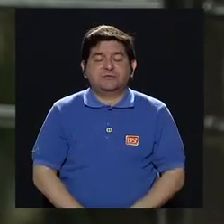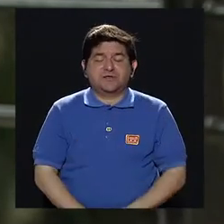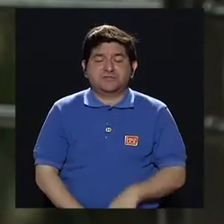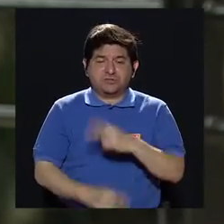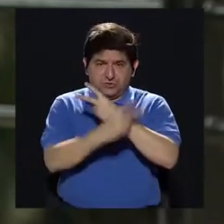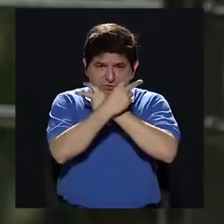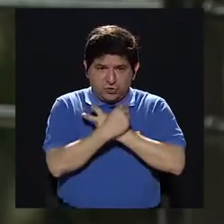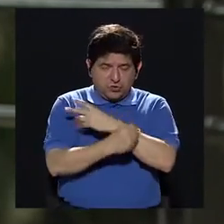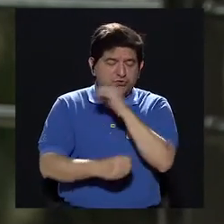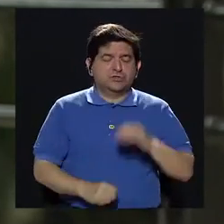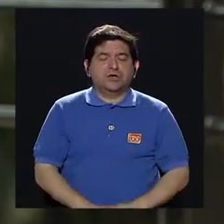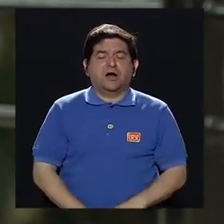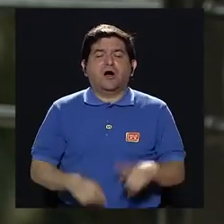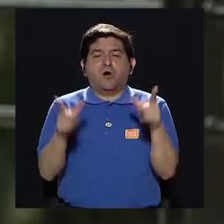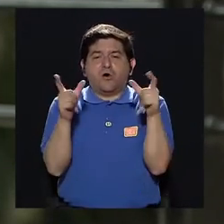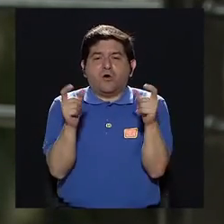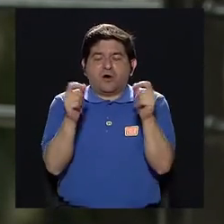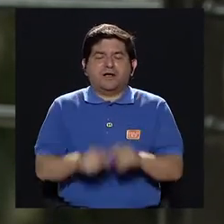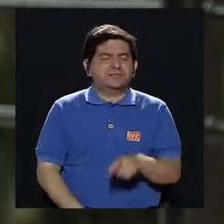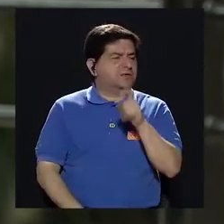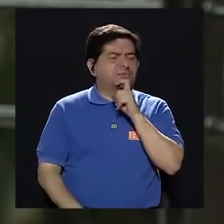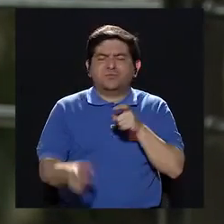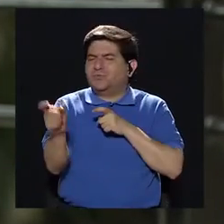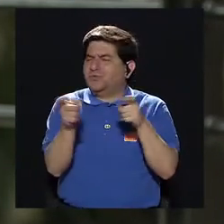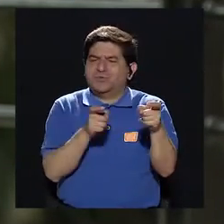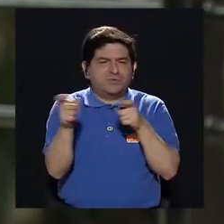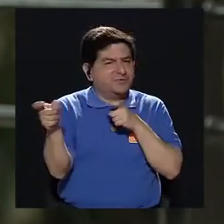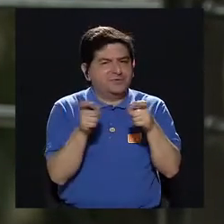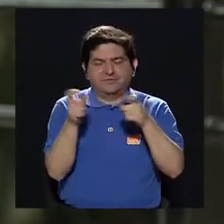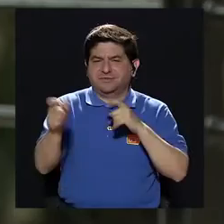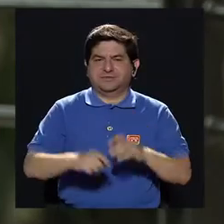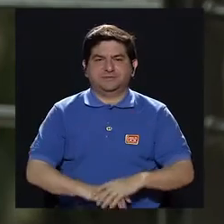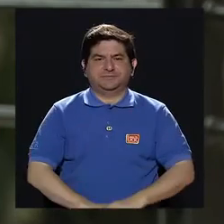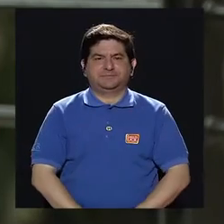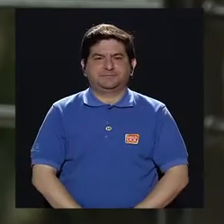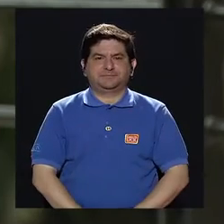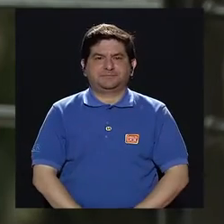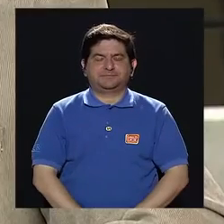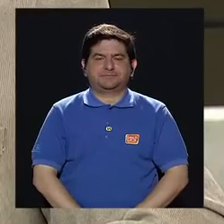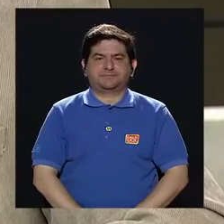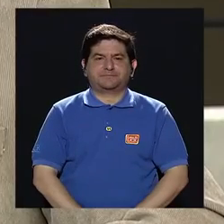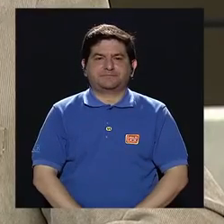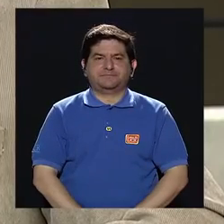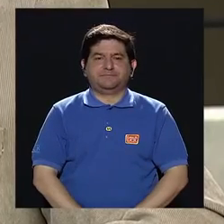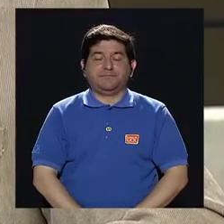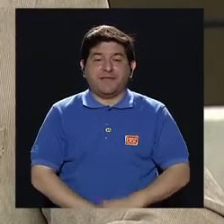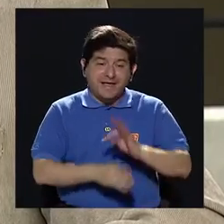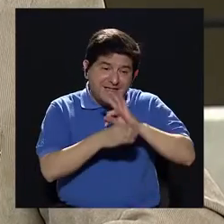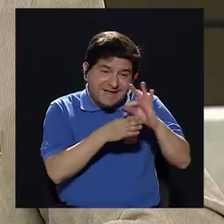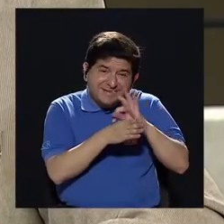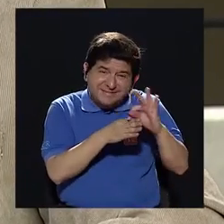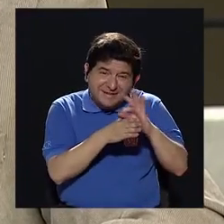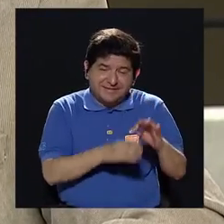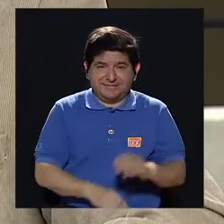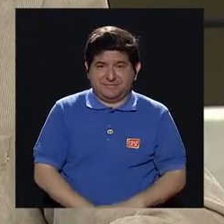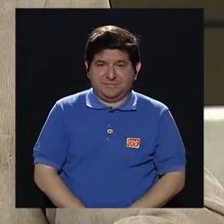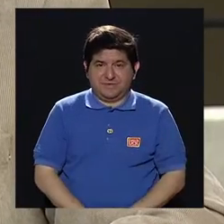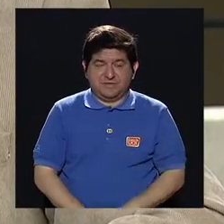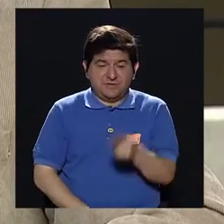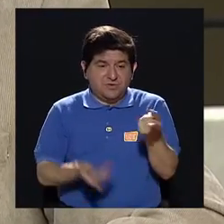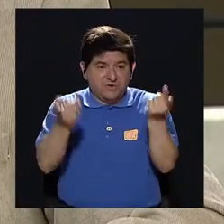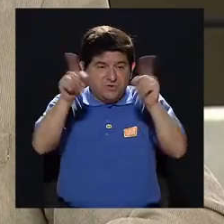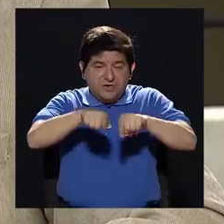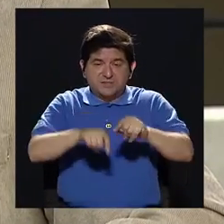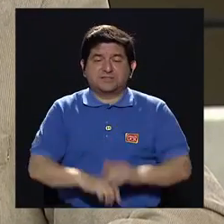o un cáncer por el difícil control que presenta. Claro. Y en términos de tratamiento, Ana, ¿qué es lo que